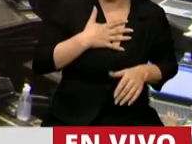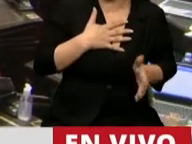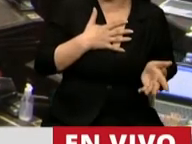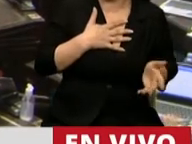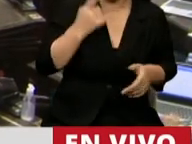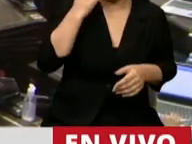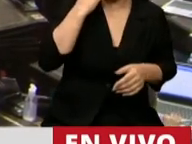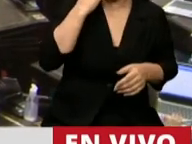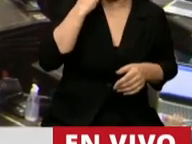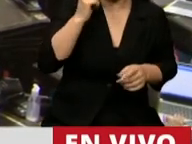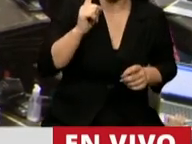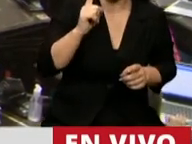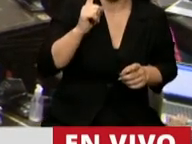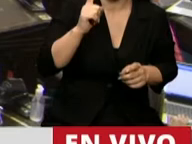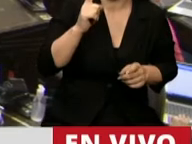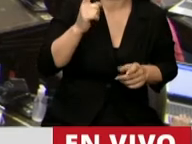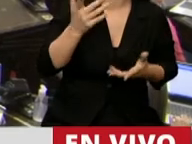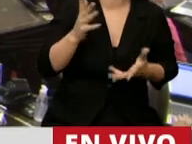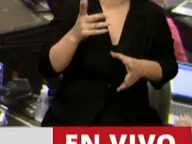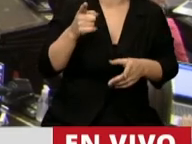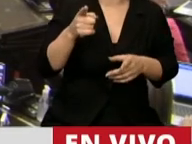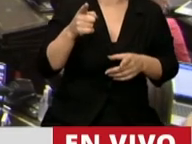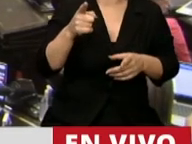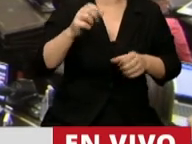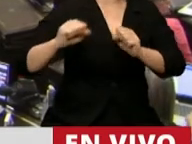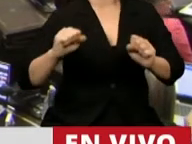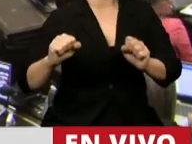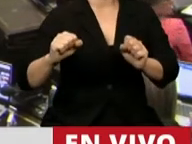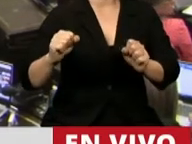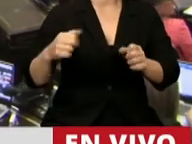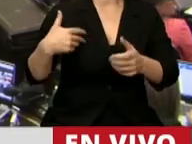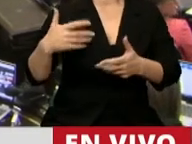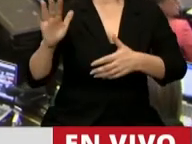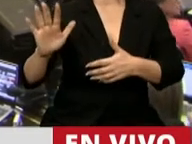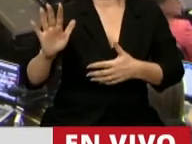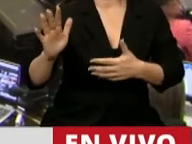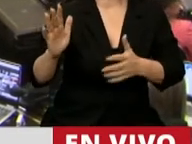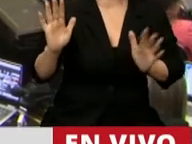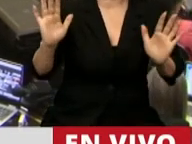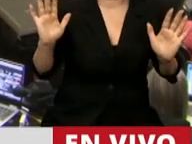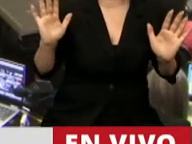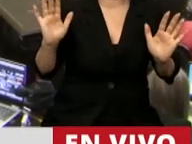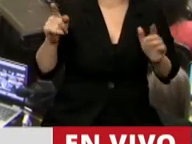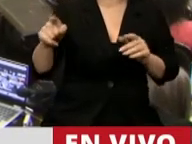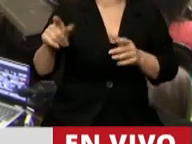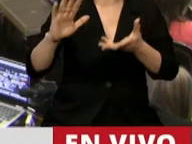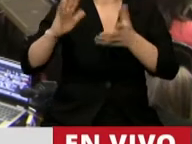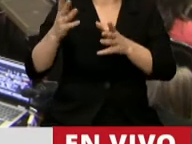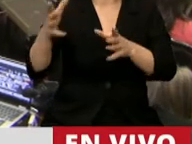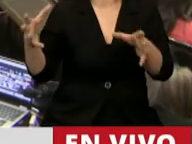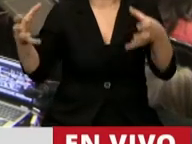en la bravuconada de quienes militan